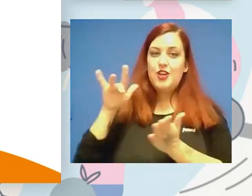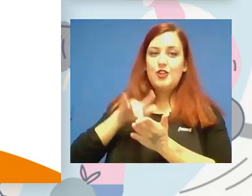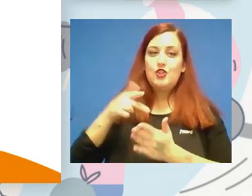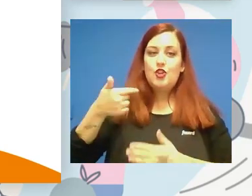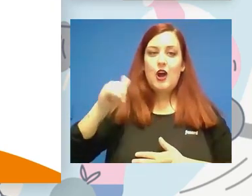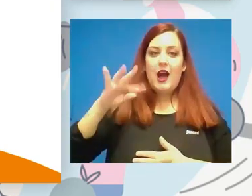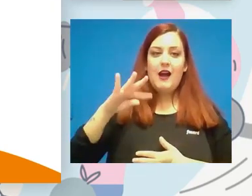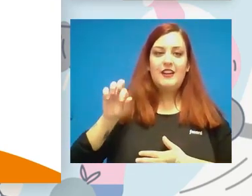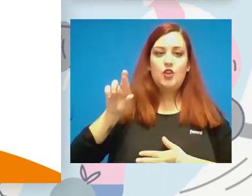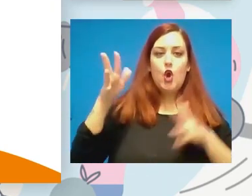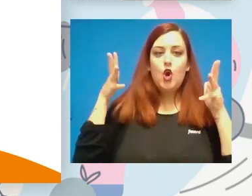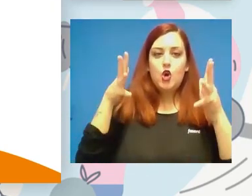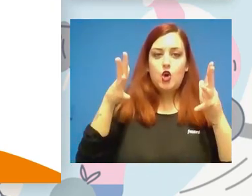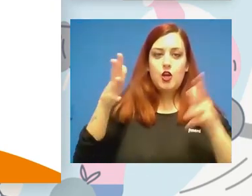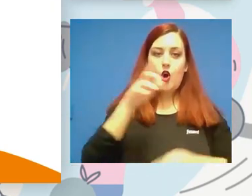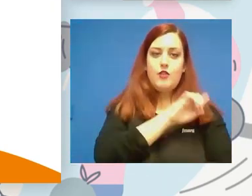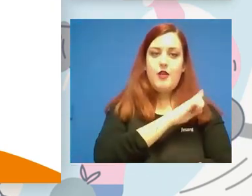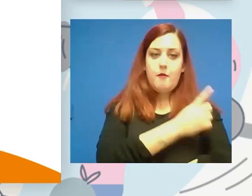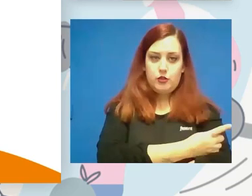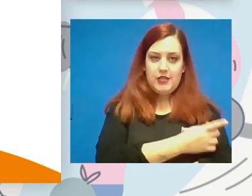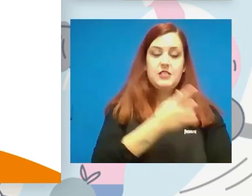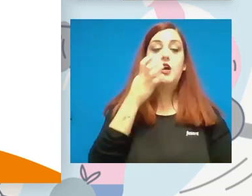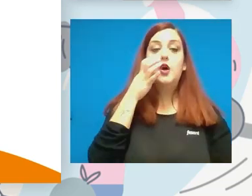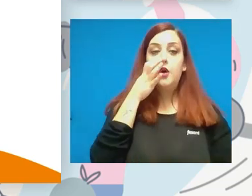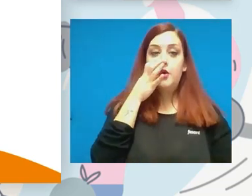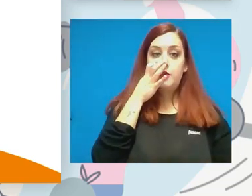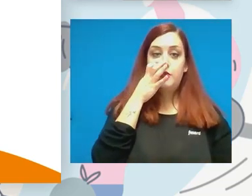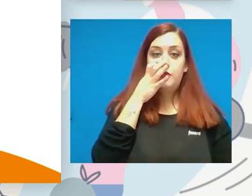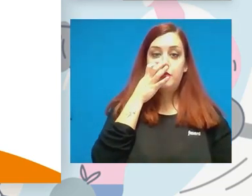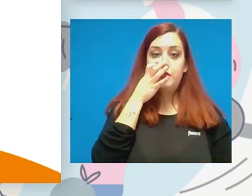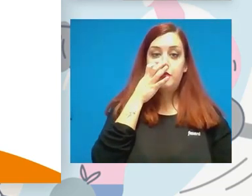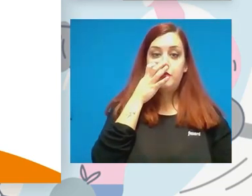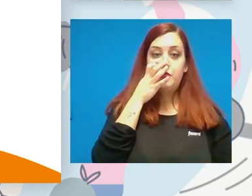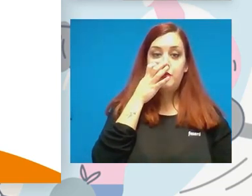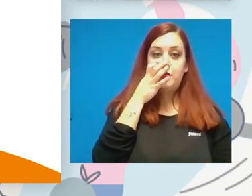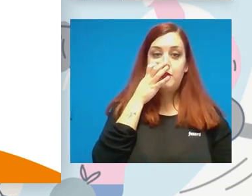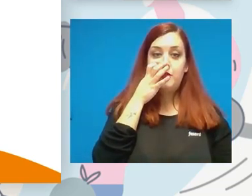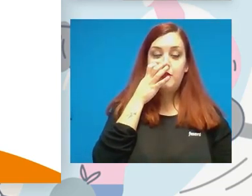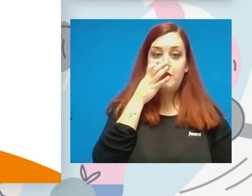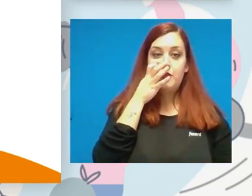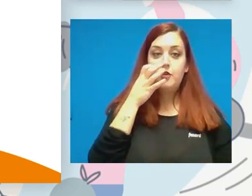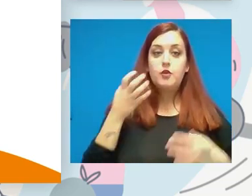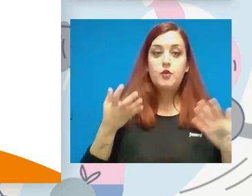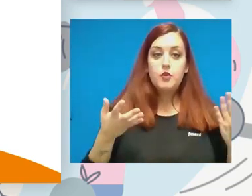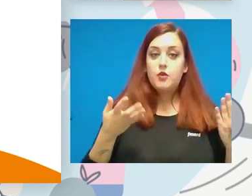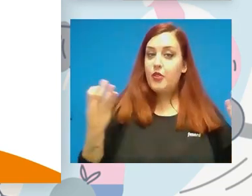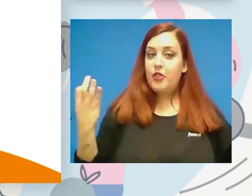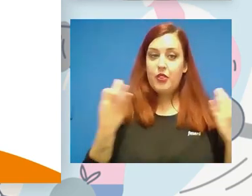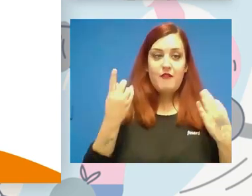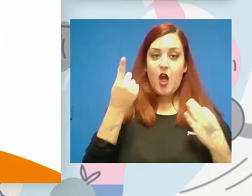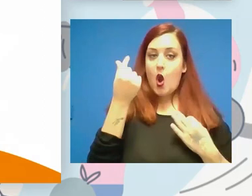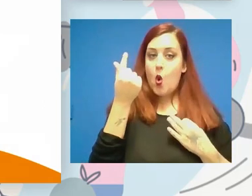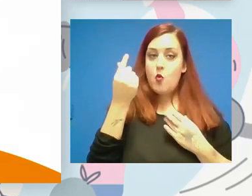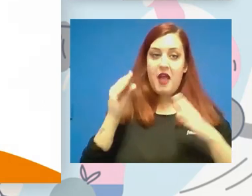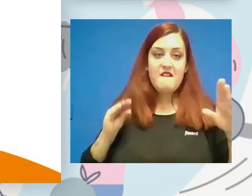Superior de Deportes, pero se consagra que esto tiene que llevar consigo una financiación y que esté